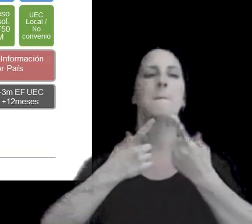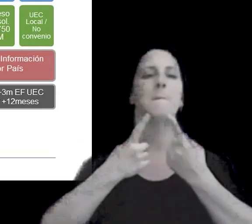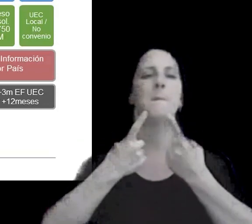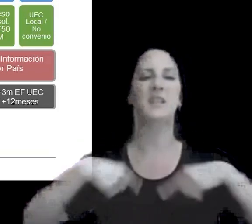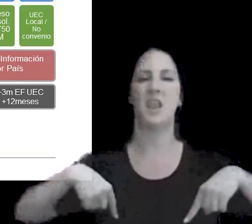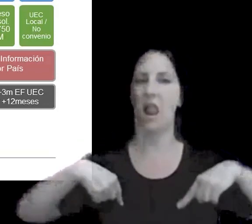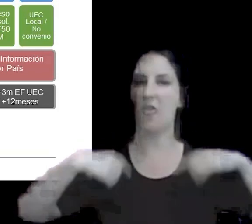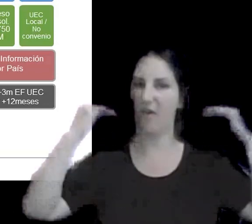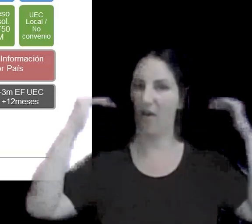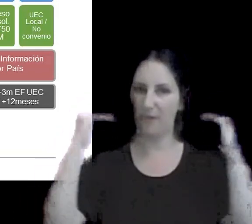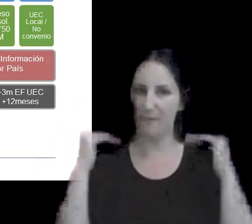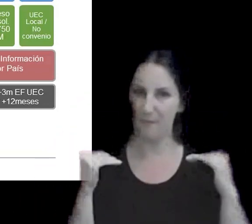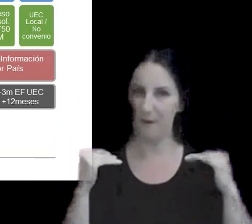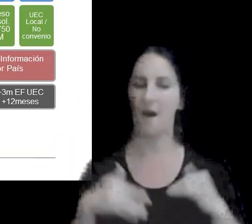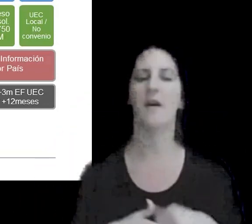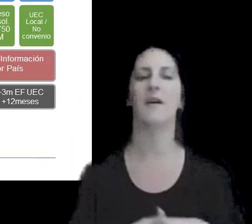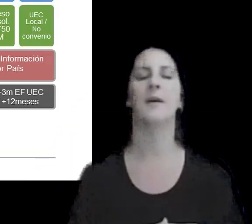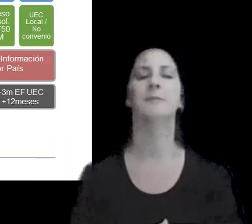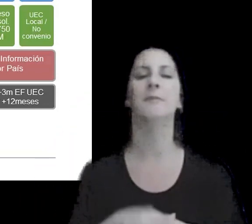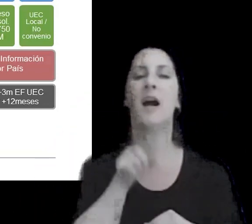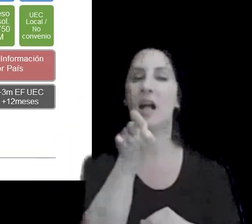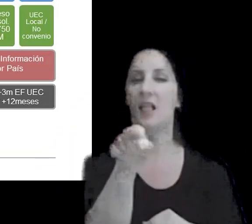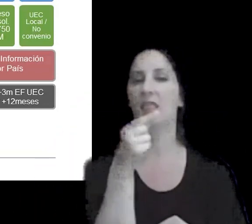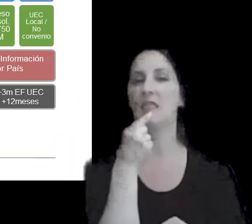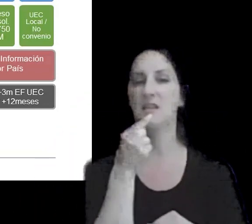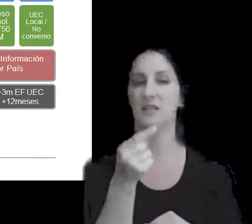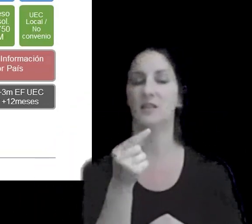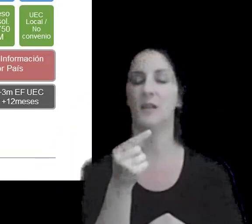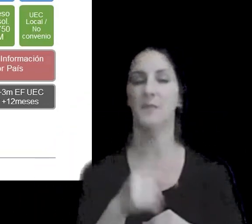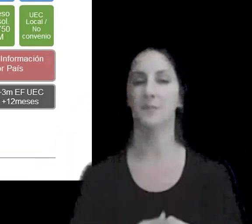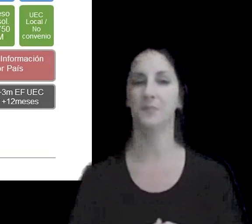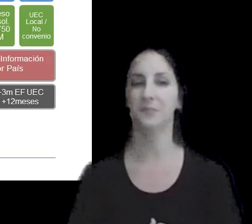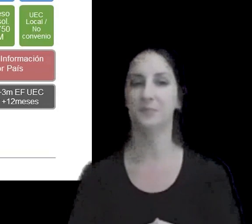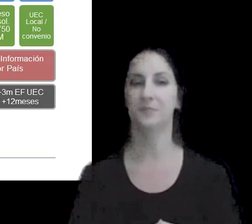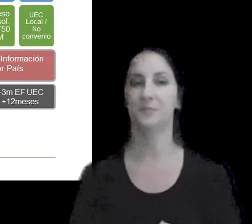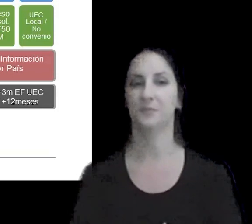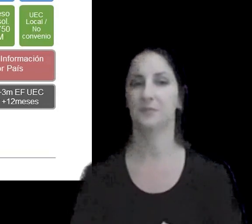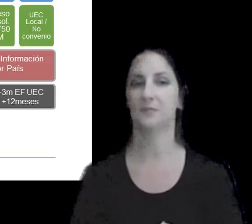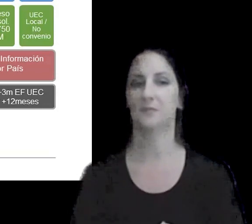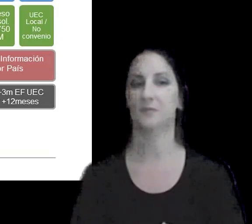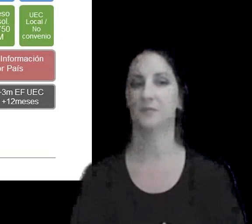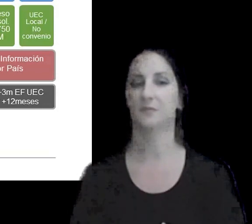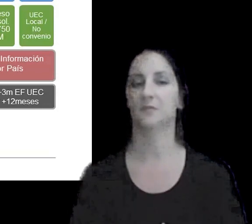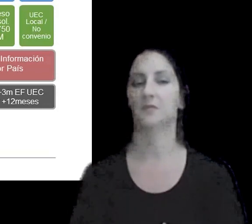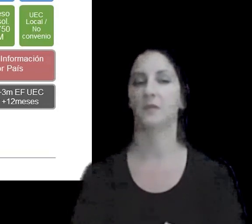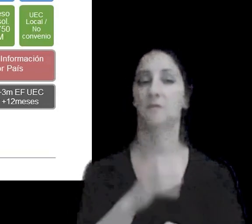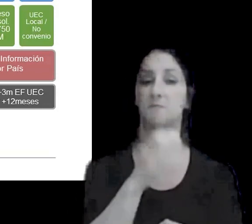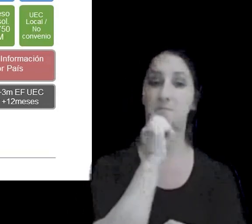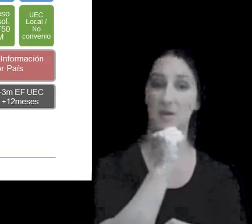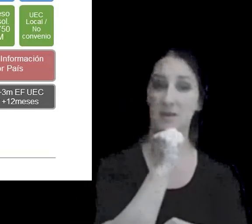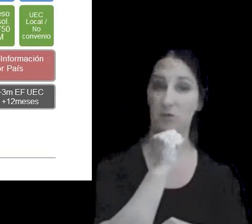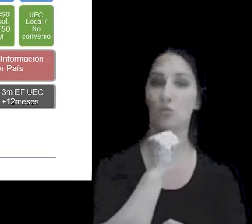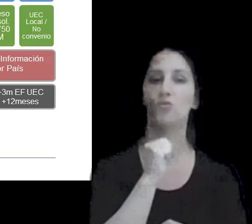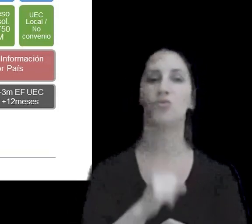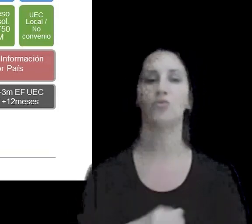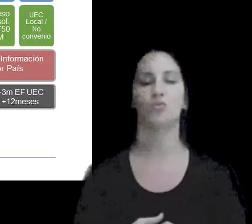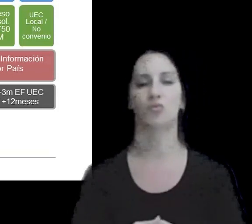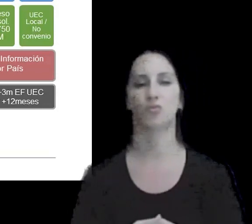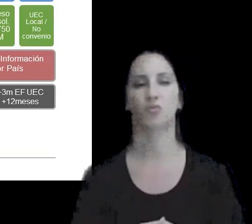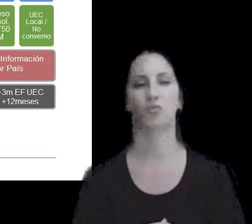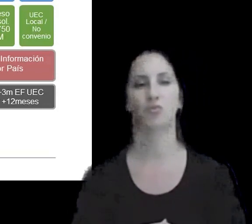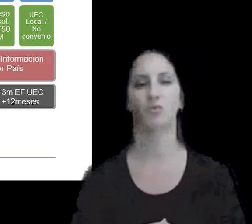porque están establecidos en pesos a moneda nominal de